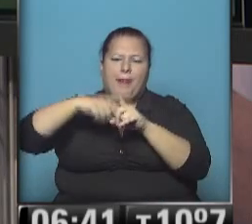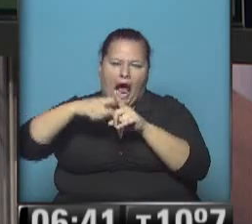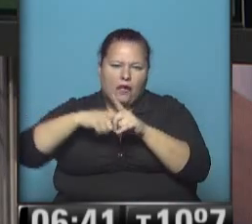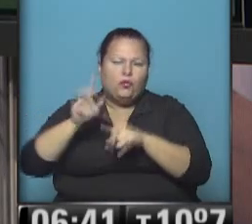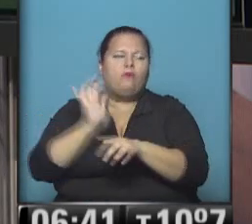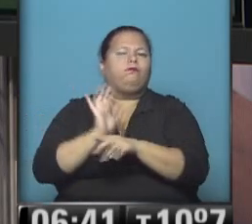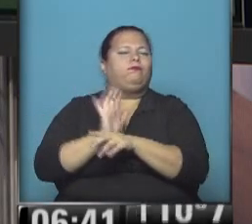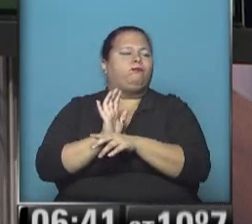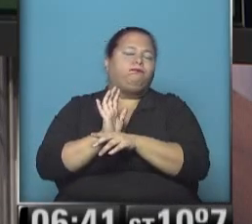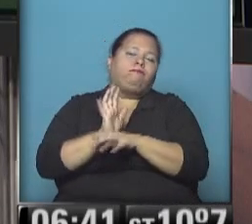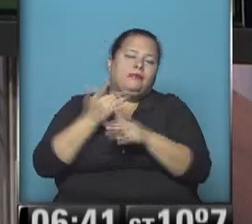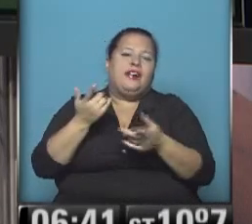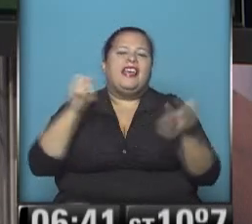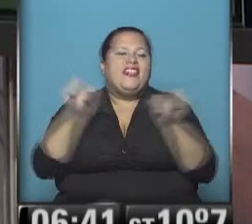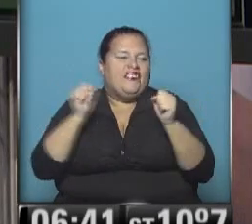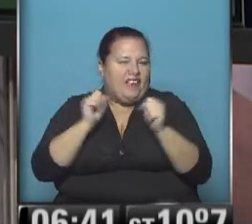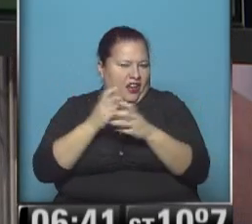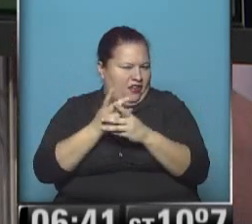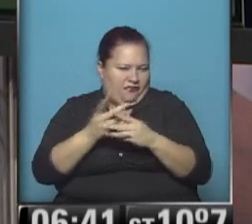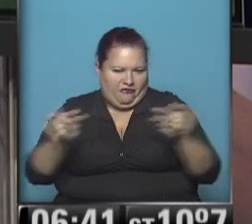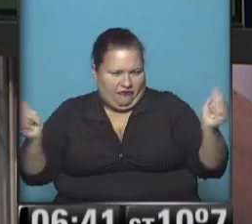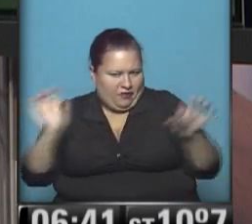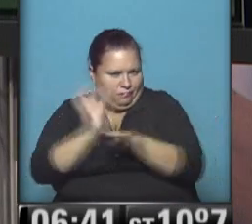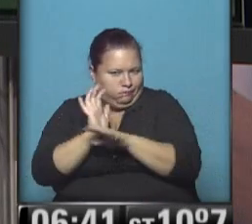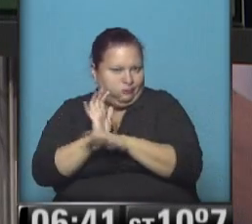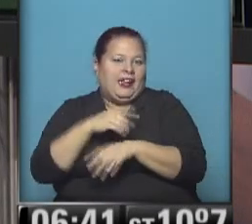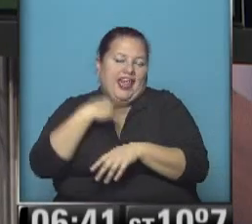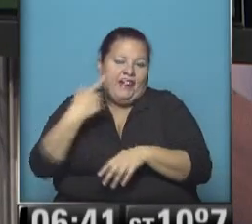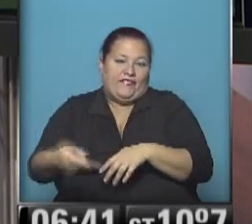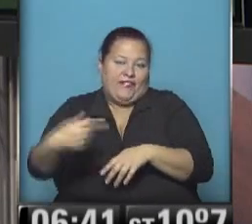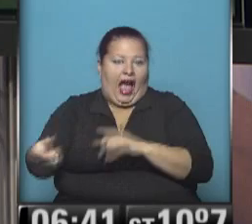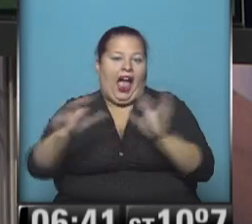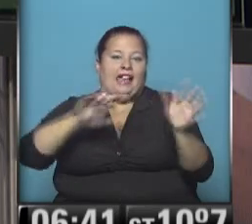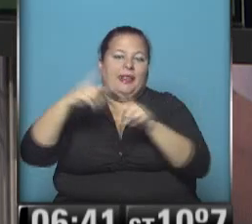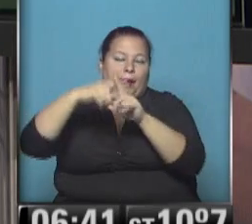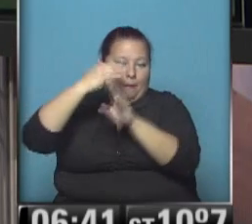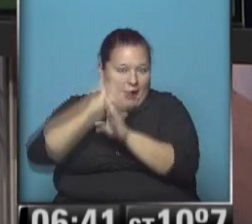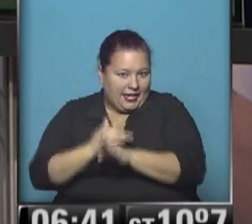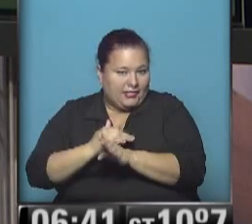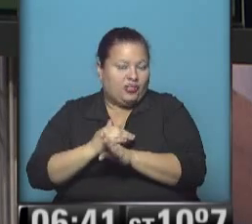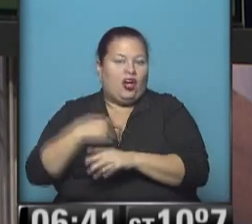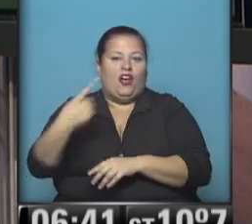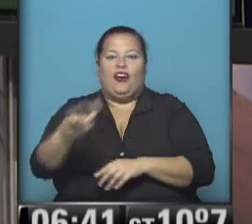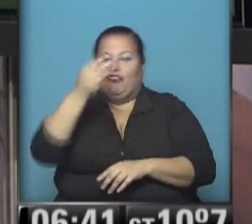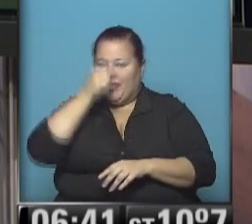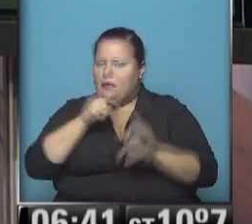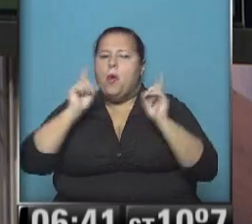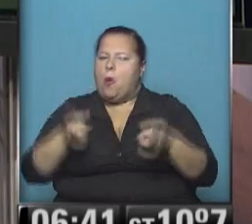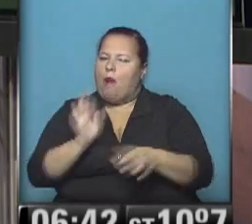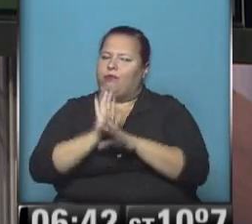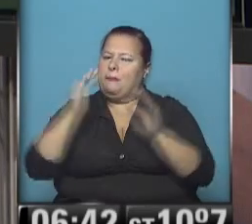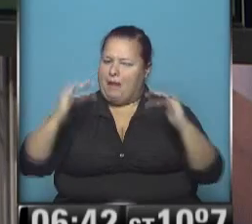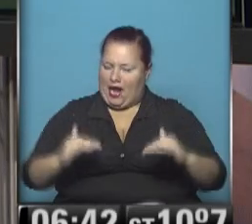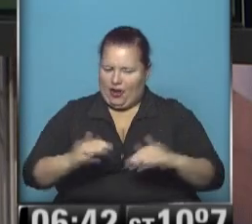prácticamente se puede decir que el invierno ya está pasando si bien tendremos un temporario descenso de temperatura allí por el fin de semana